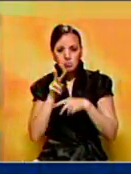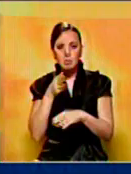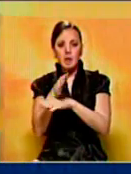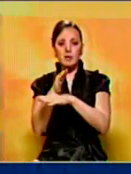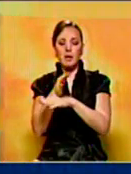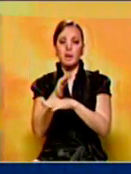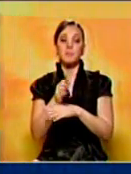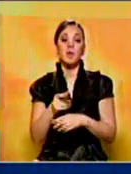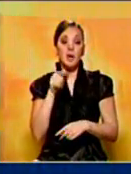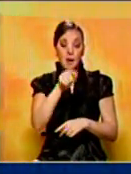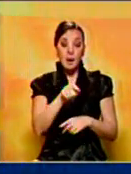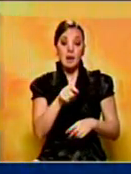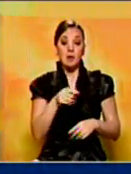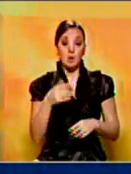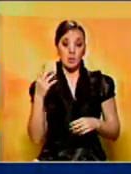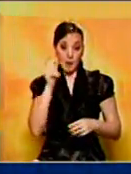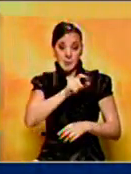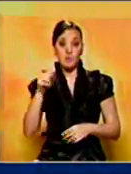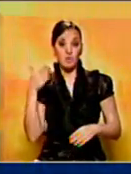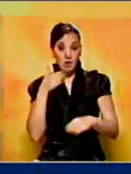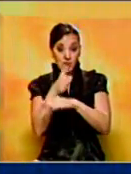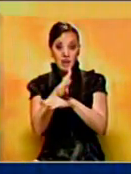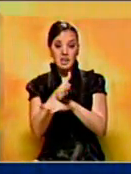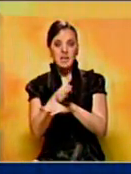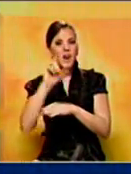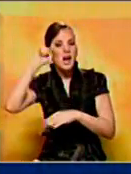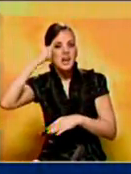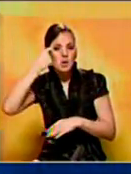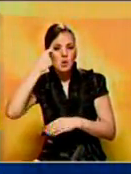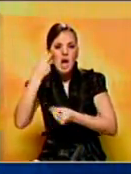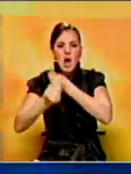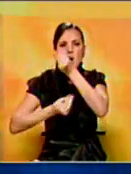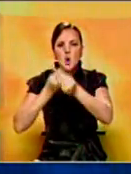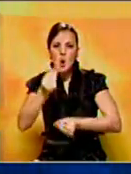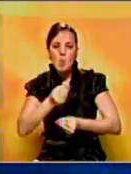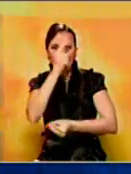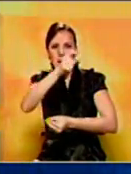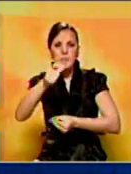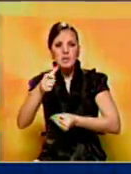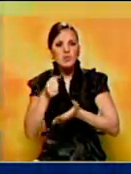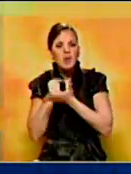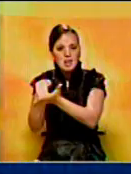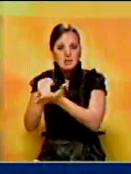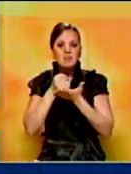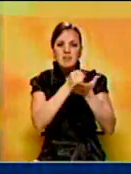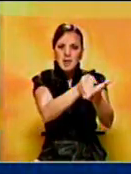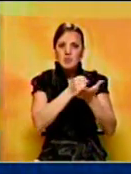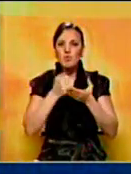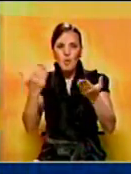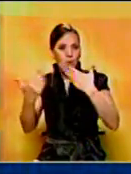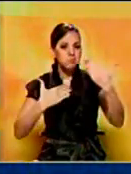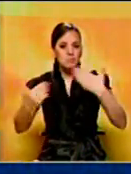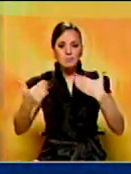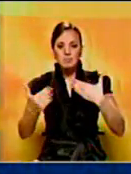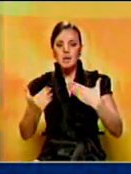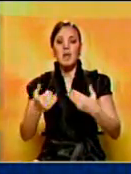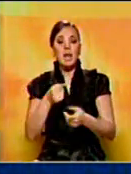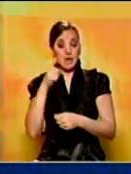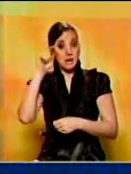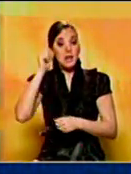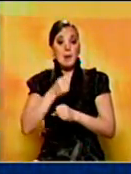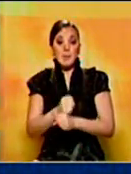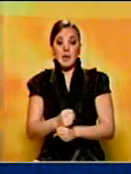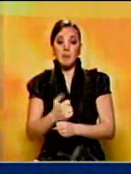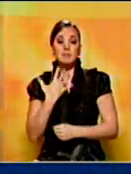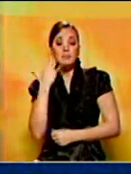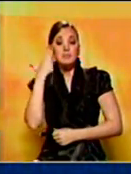pañuelo de Wells, van a recordar cómo la gente se ayudó ese día y esperamos que se van a sentir